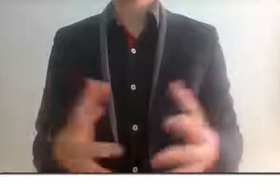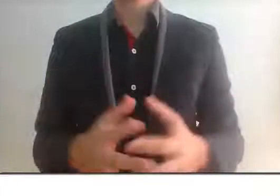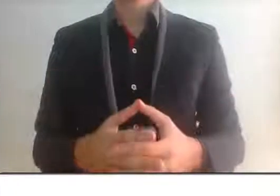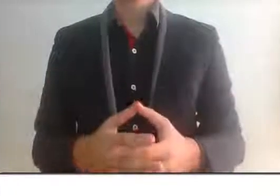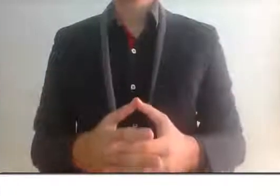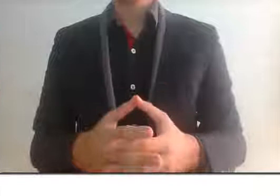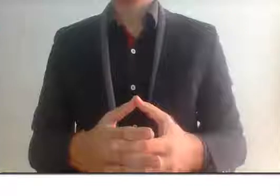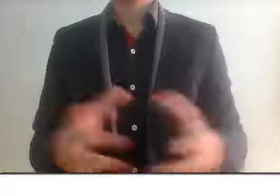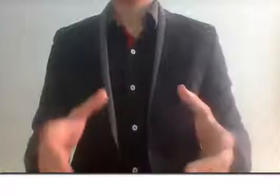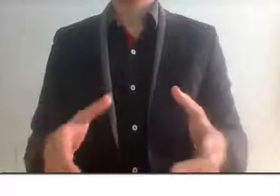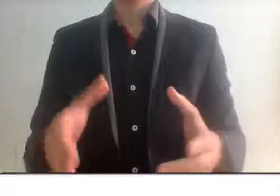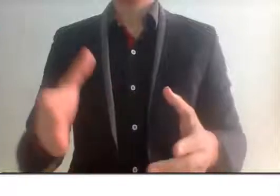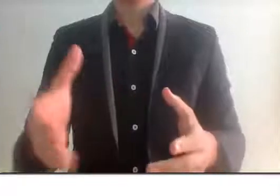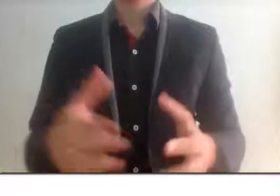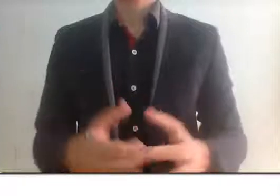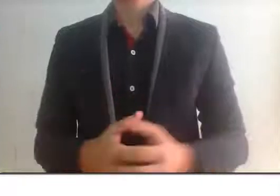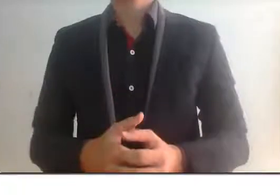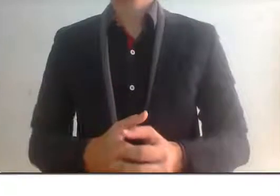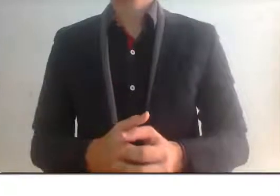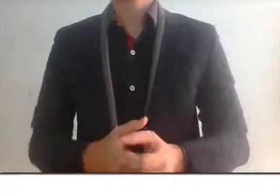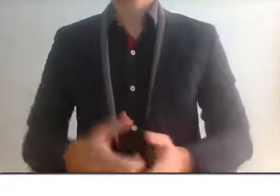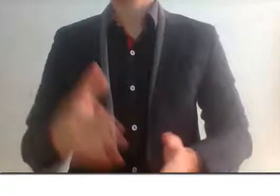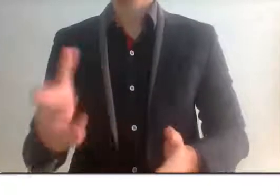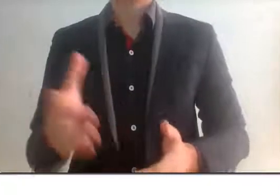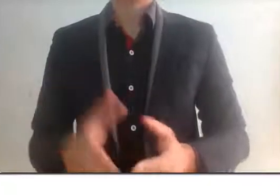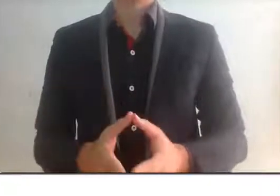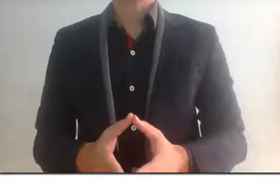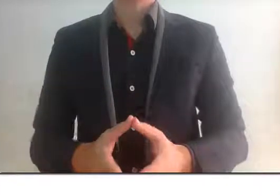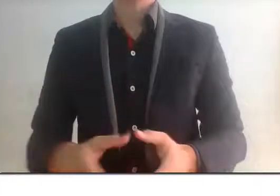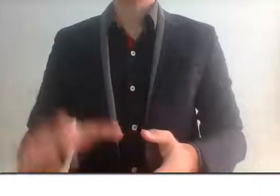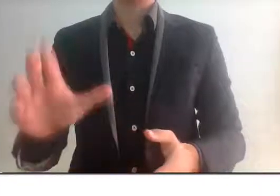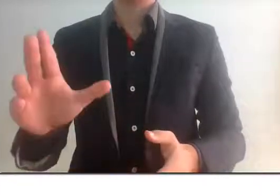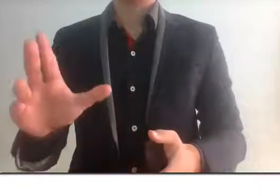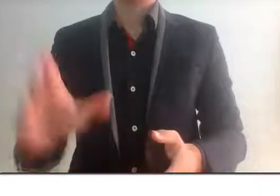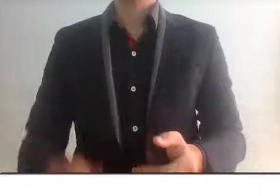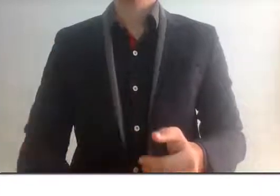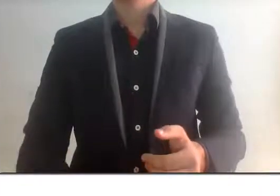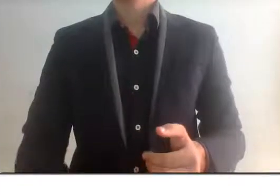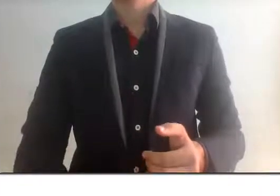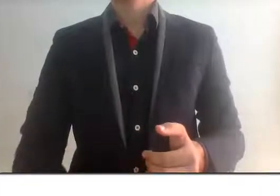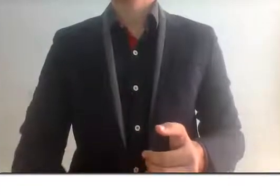un comentario, suscribirse y nos veremos pronto en otra próxima nota y muchas gracias por ver esto, hasta luego.